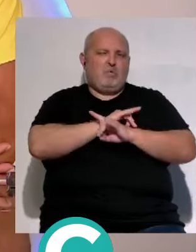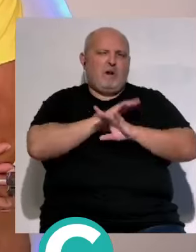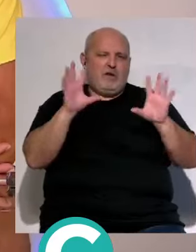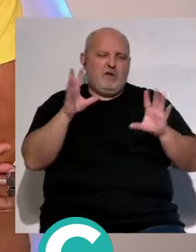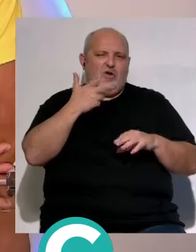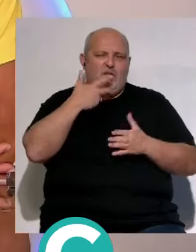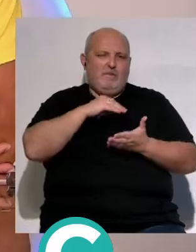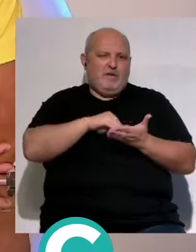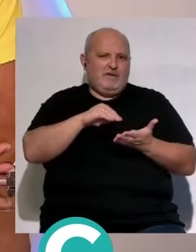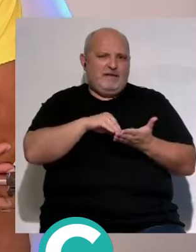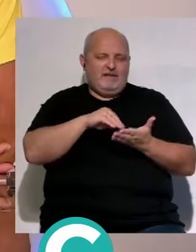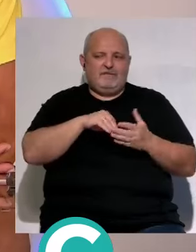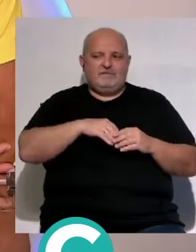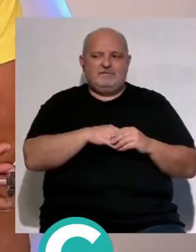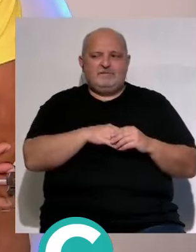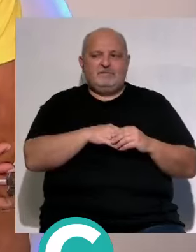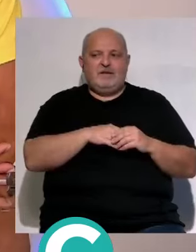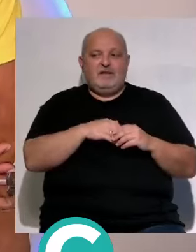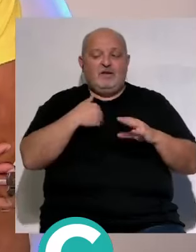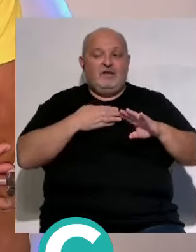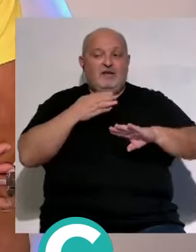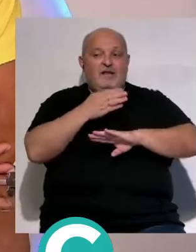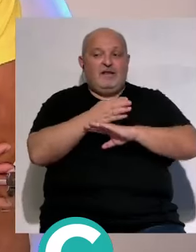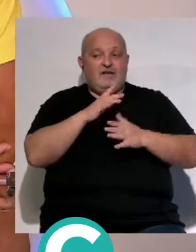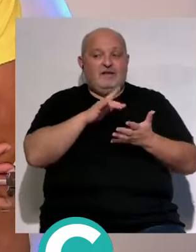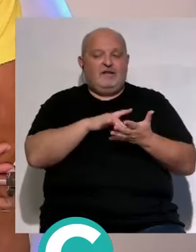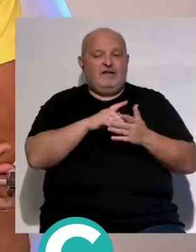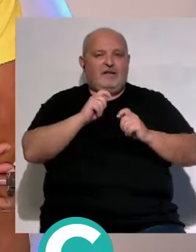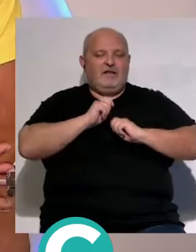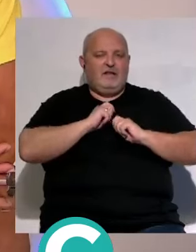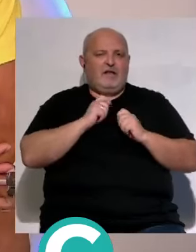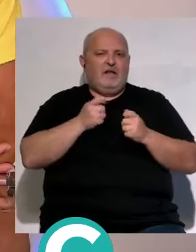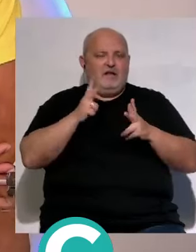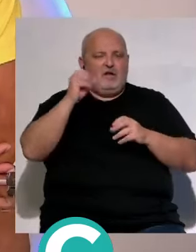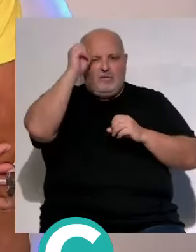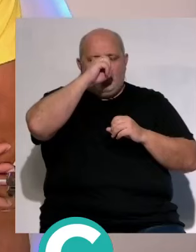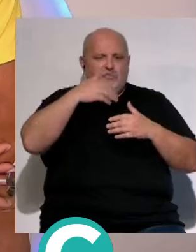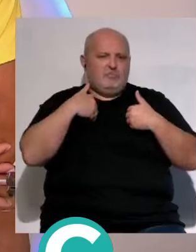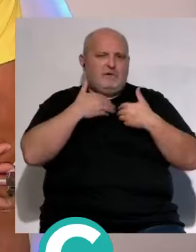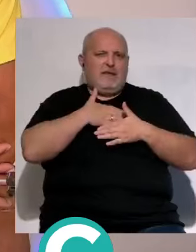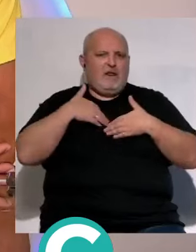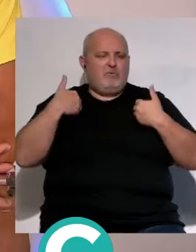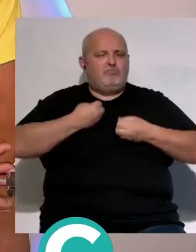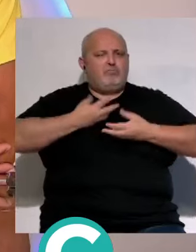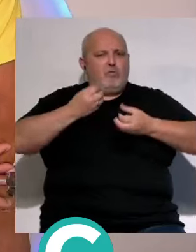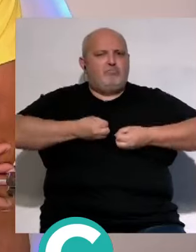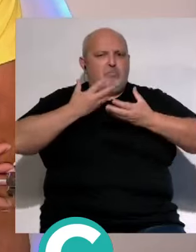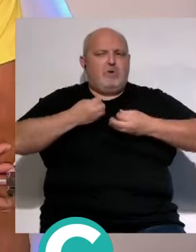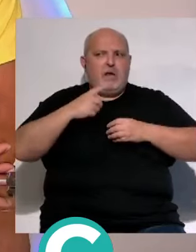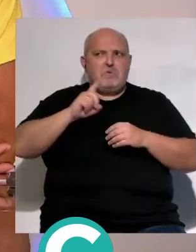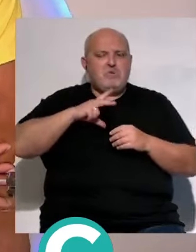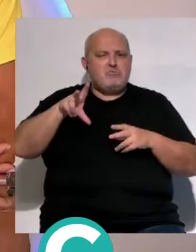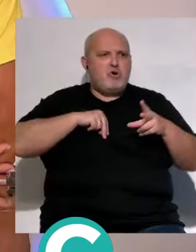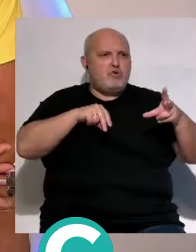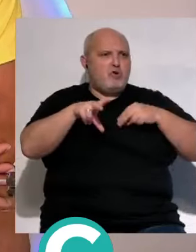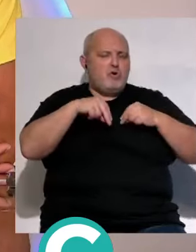muchos periodistas y yo donde he ido me han dejado libremente opinar lo que he querido oportuno a mi nadie me